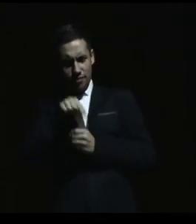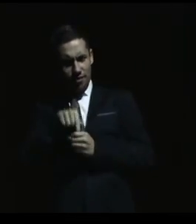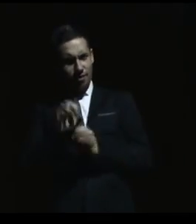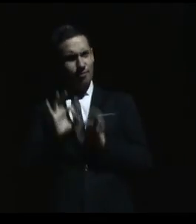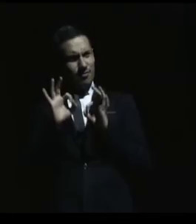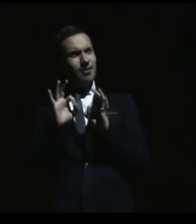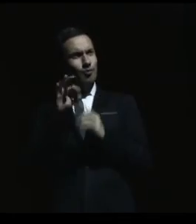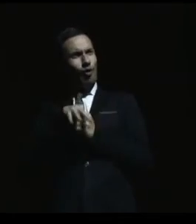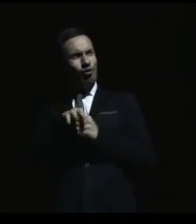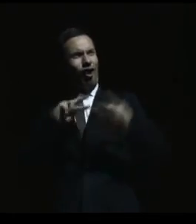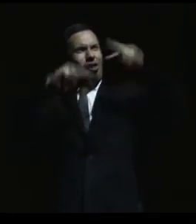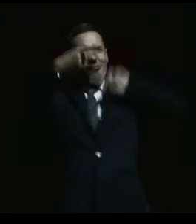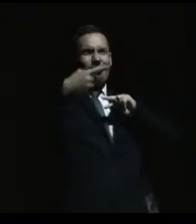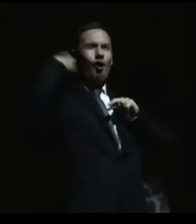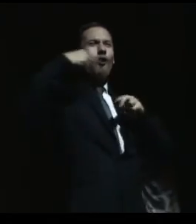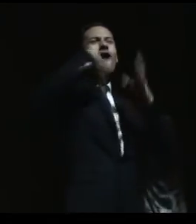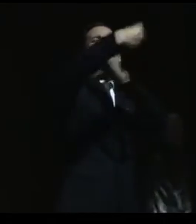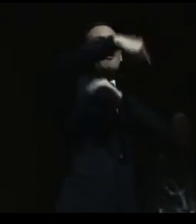condición de votar.